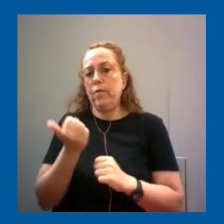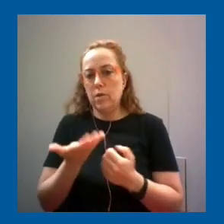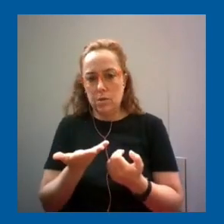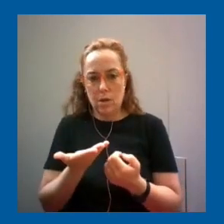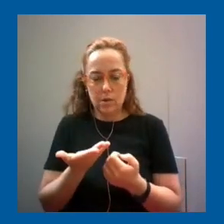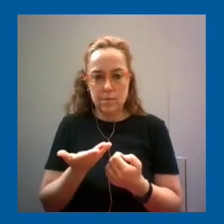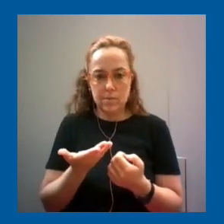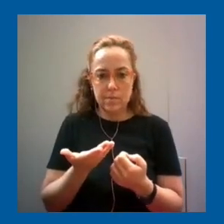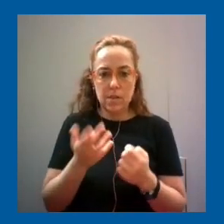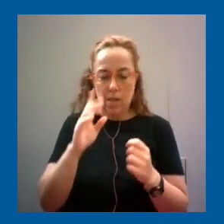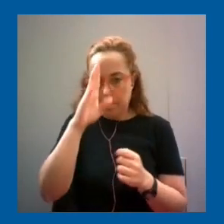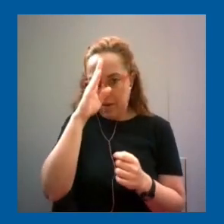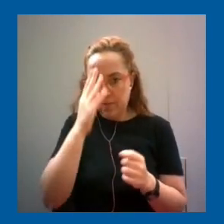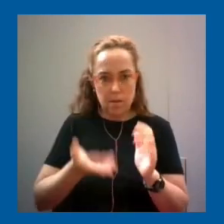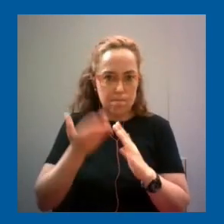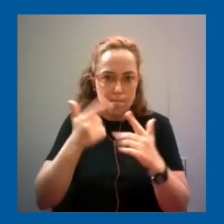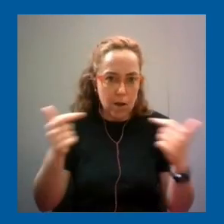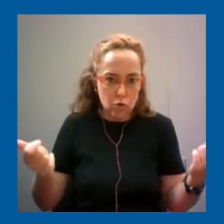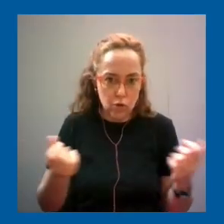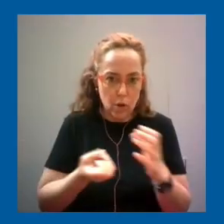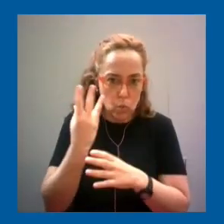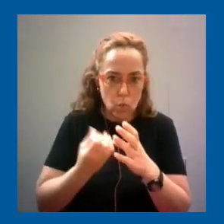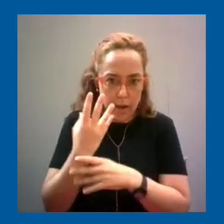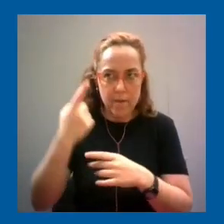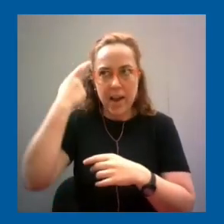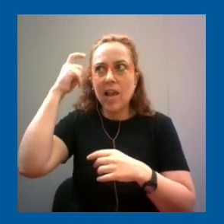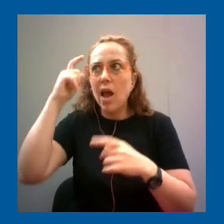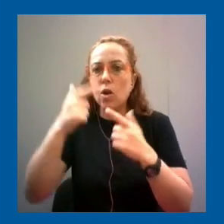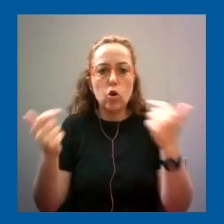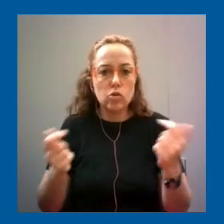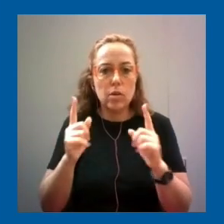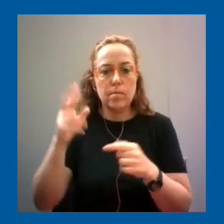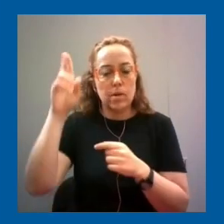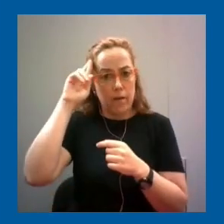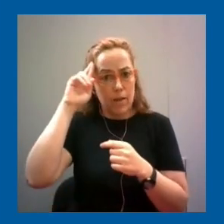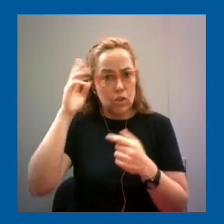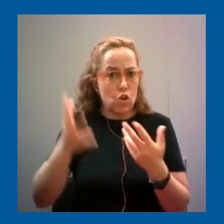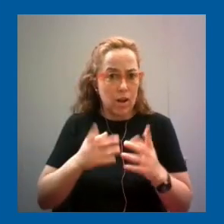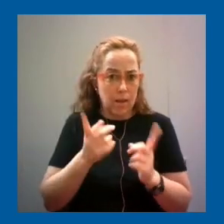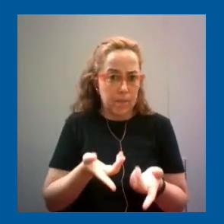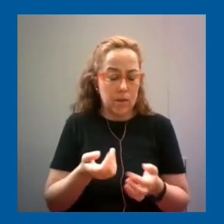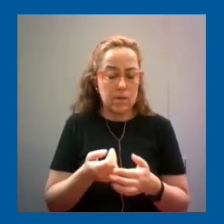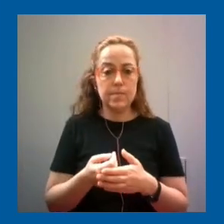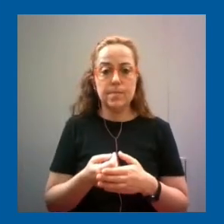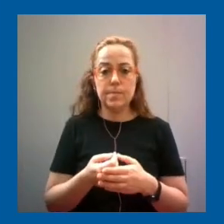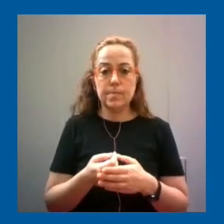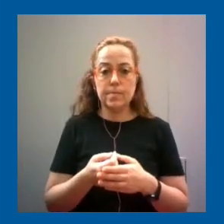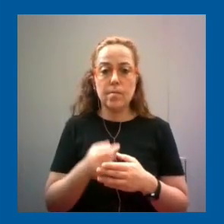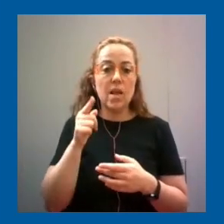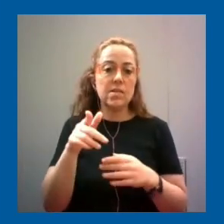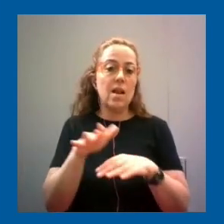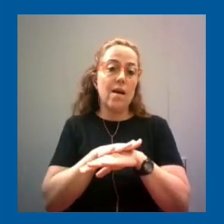críticos, creativos, reflexivos, etc. Entonces, esa es como la base